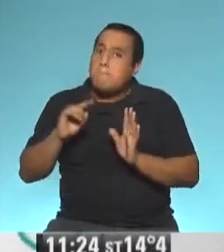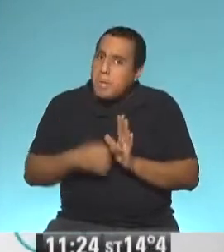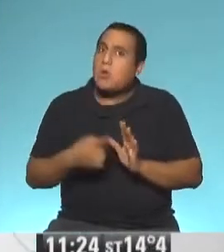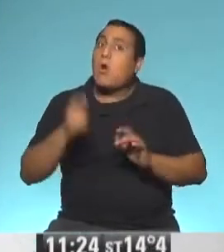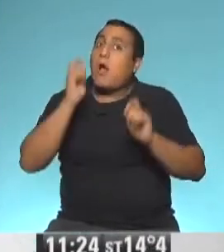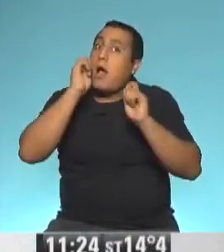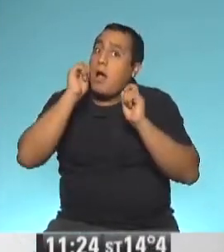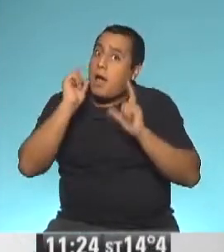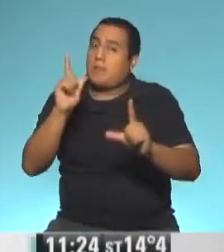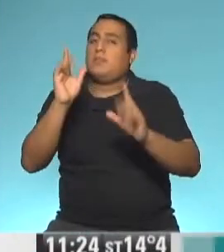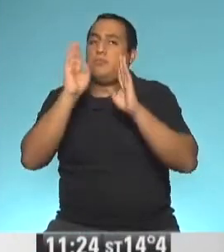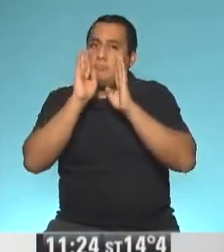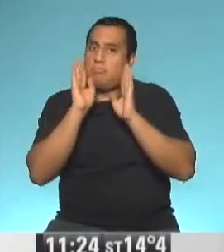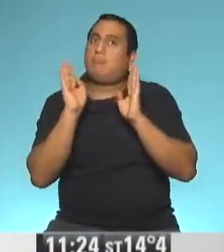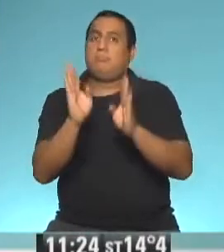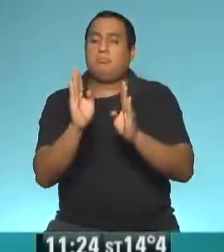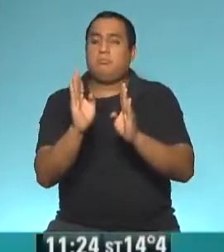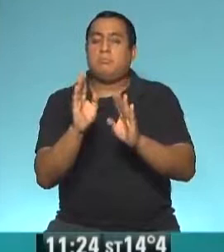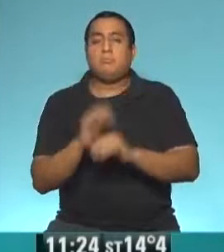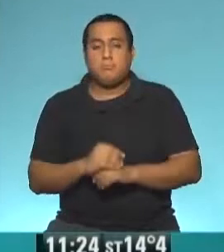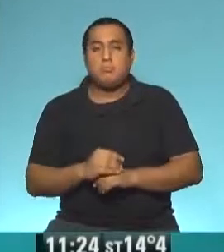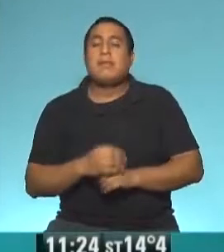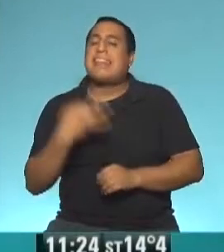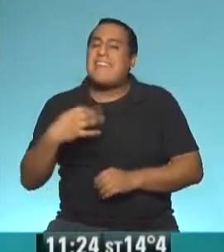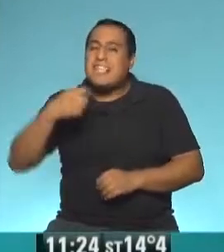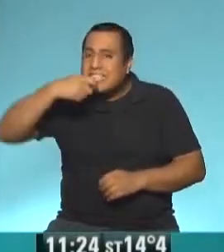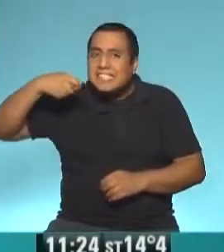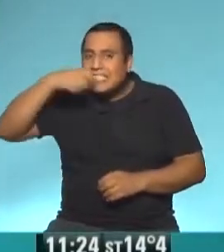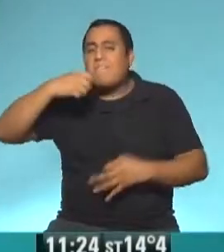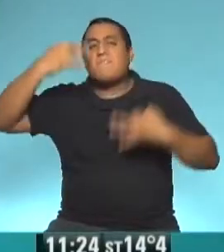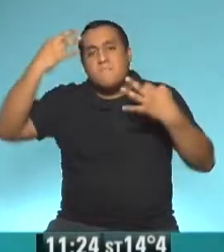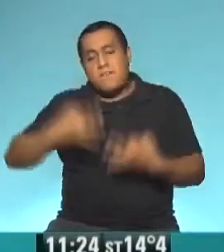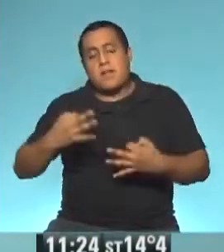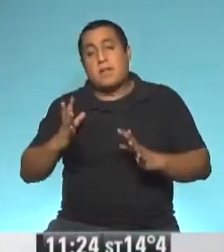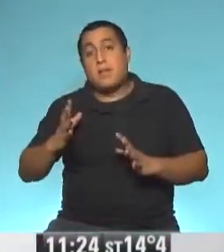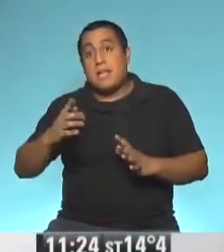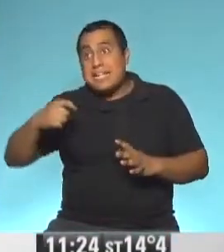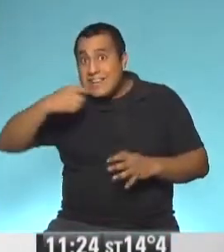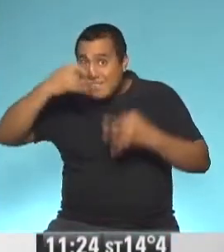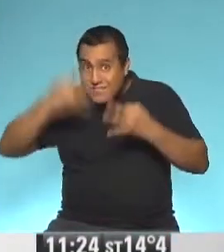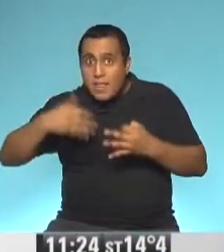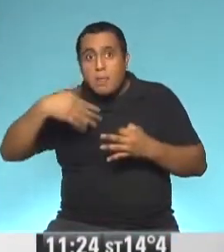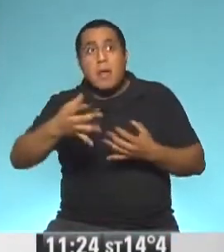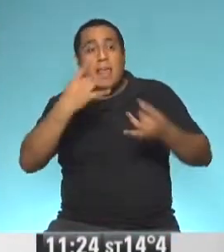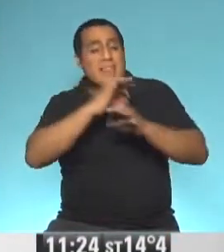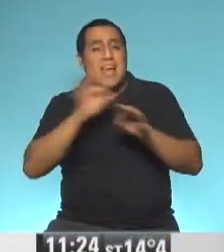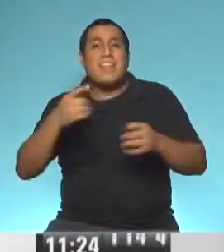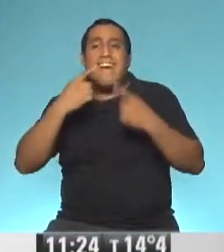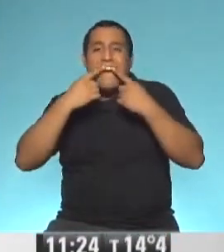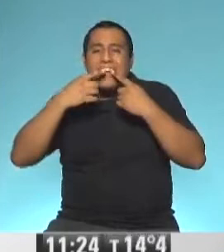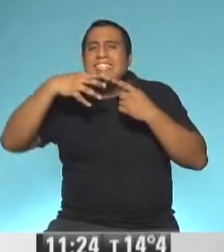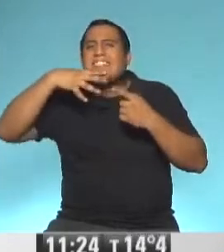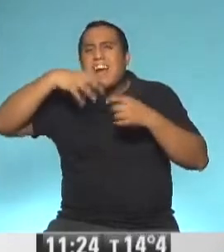prestar principal atención en eso, en el cepillado. Podemos prevenir un montón de cosas. Evitar sangrado de las